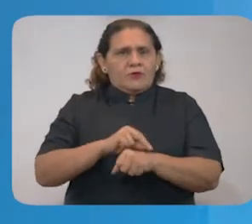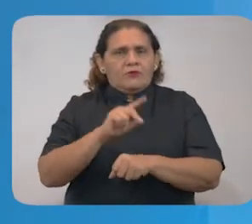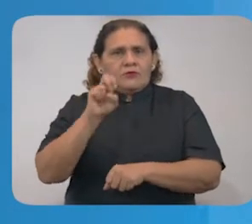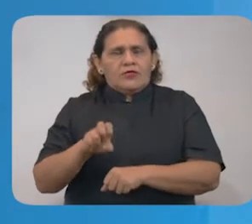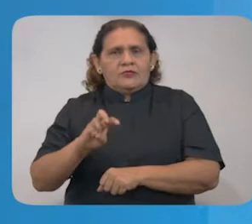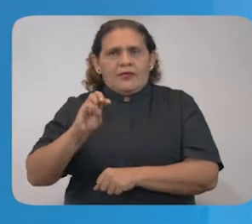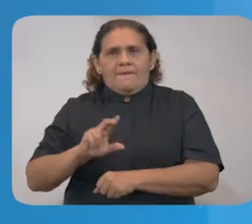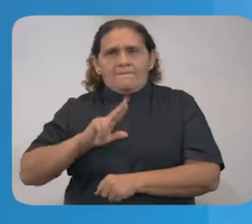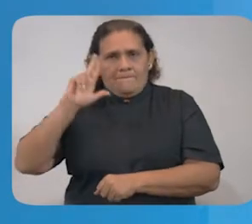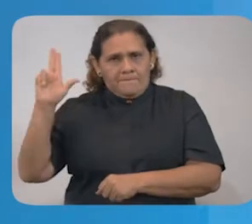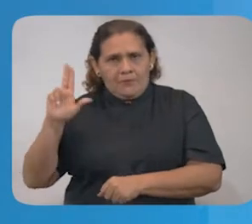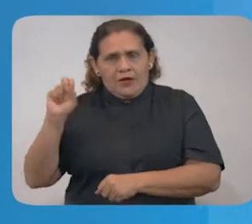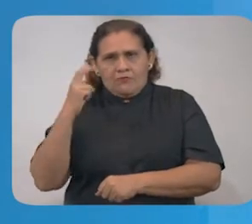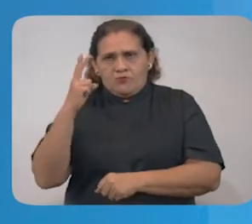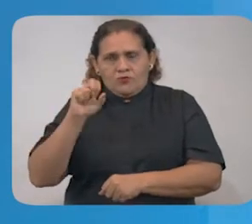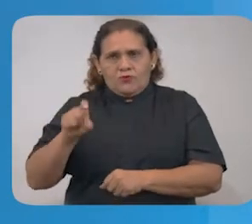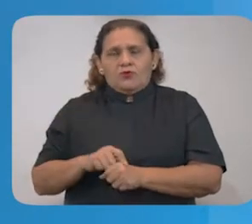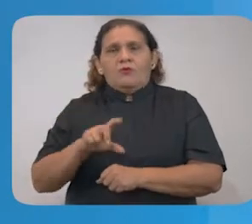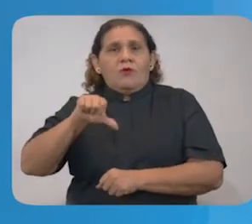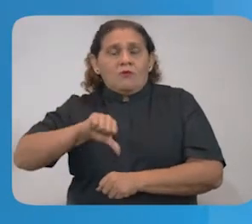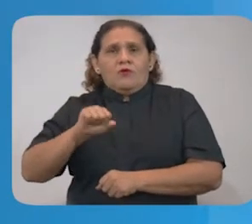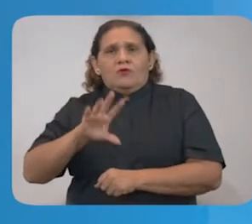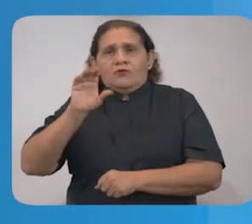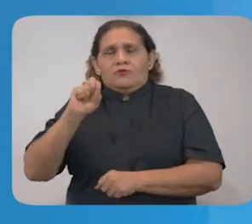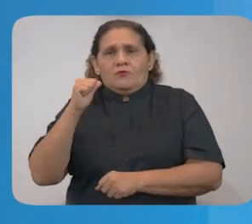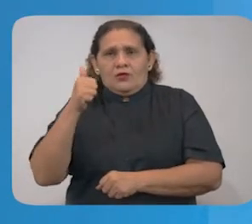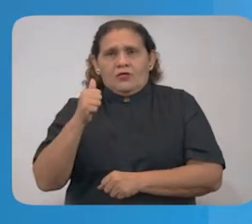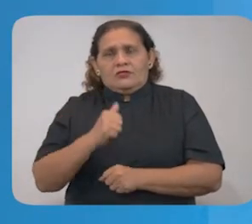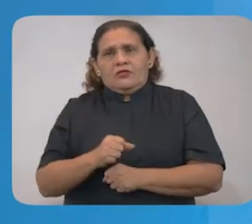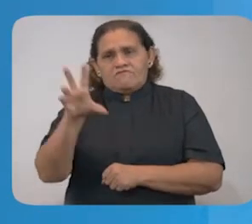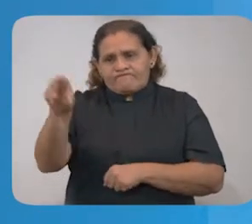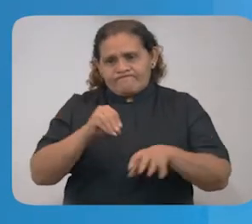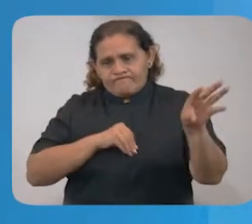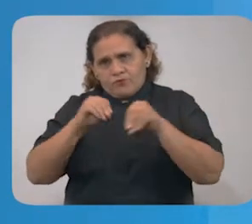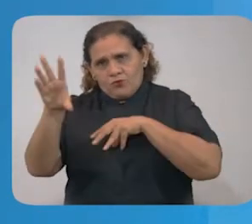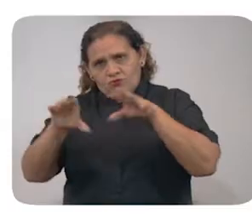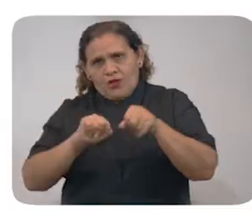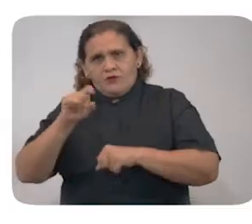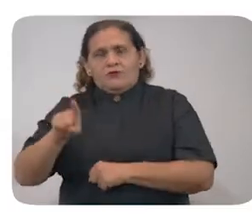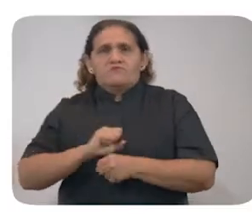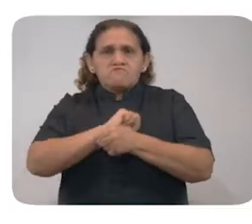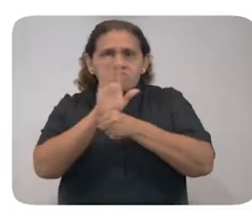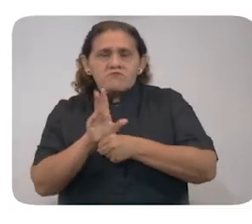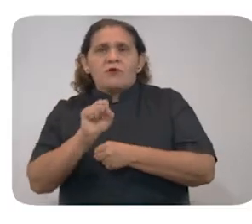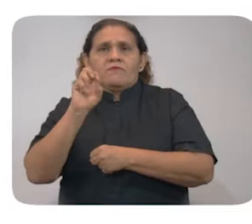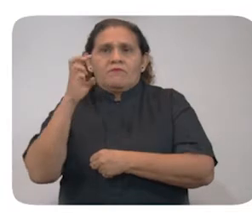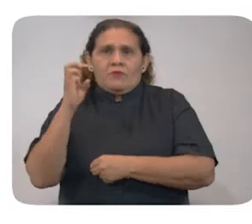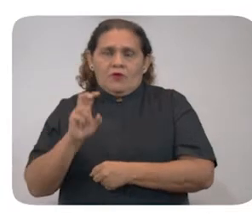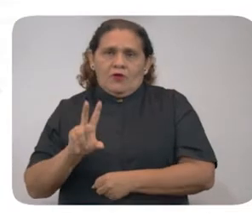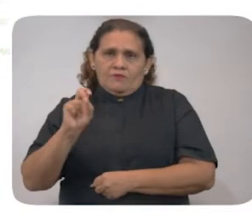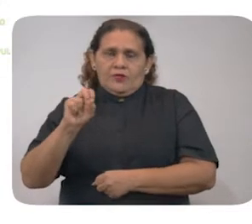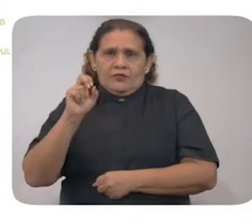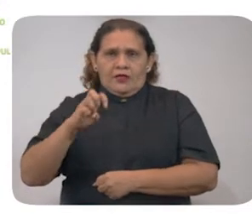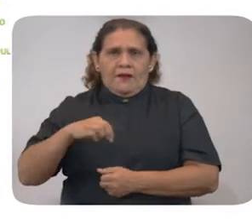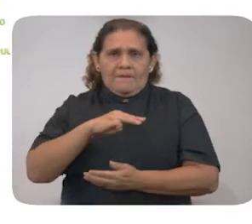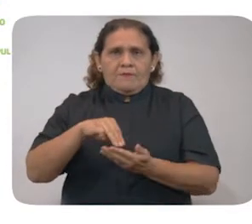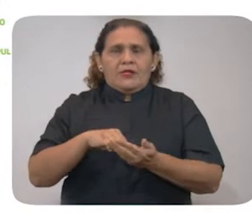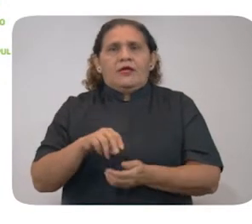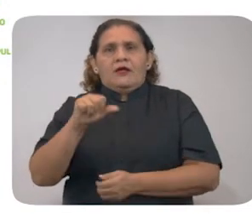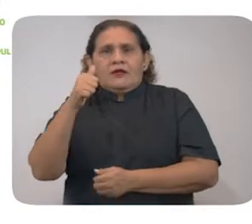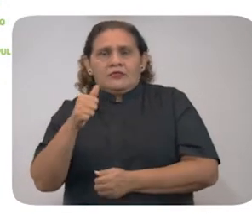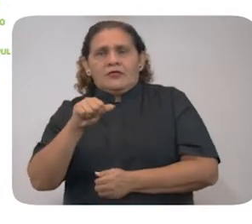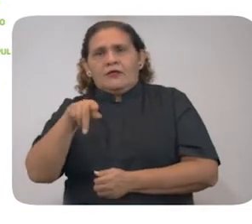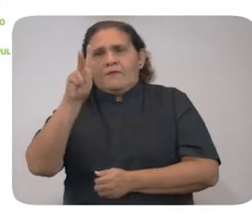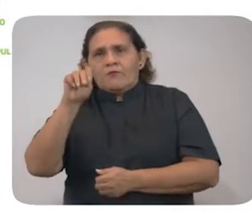2 de junio. Hoy se detectaron 56 nuevos contagios de coronavirus, 30 en Mérida, 6 en Buczotz,